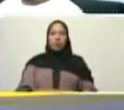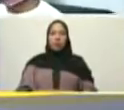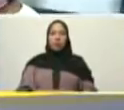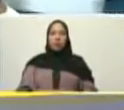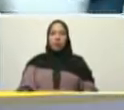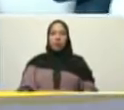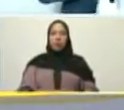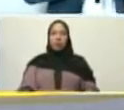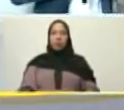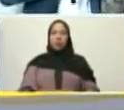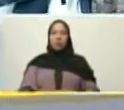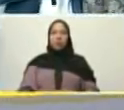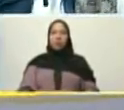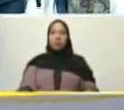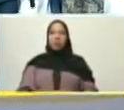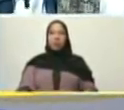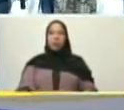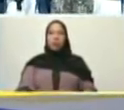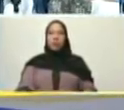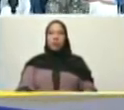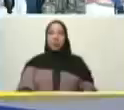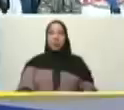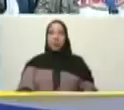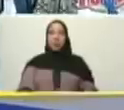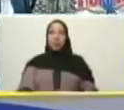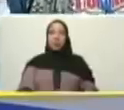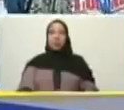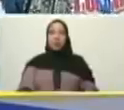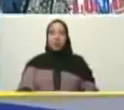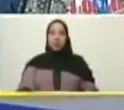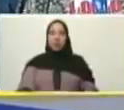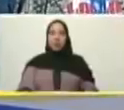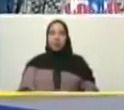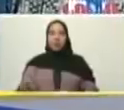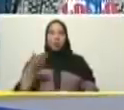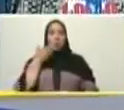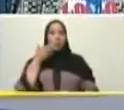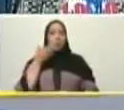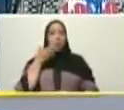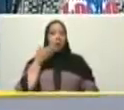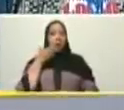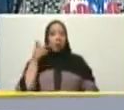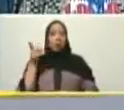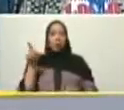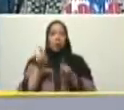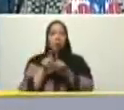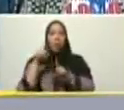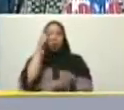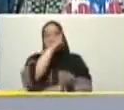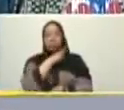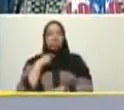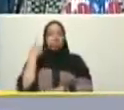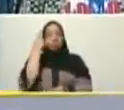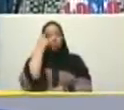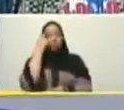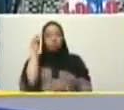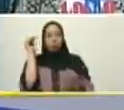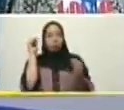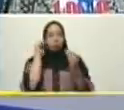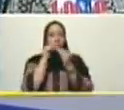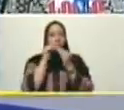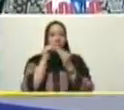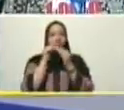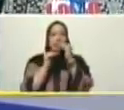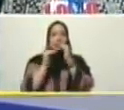la tora ahí está Miguel con su mamá mira eres igualito a tu mamá pero más